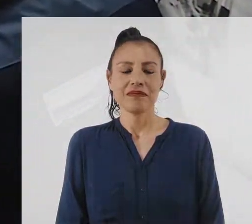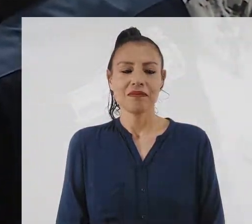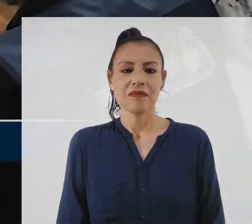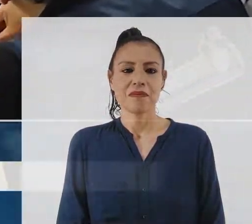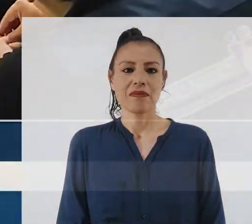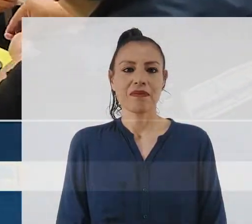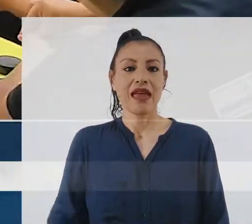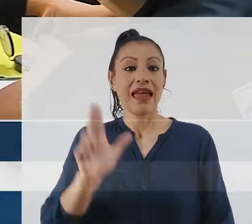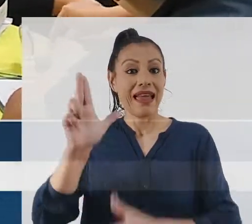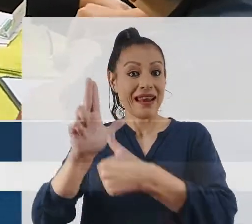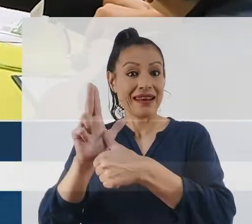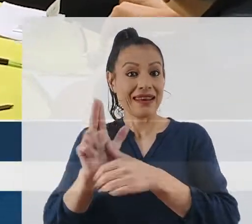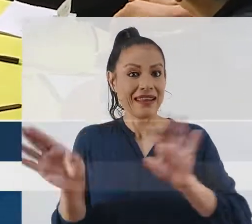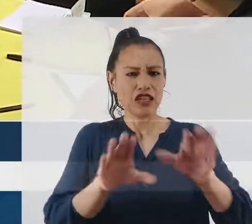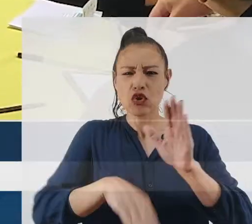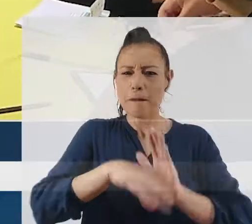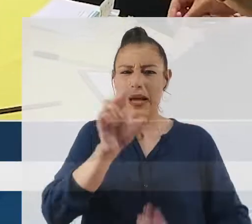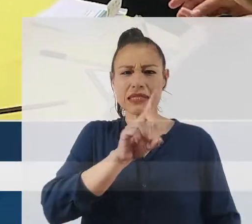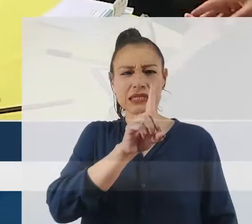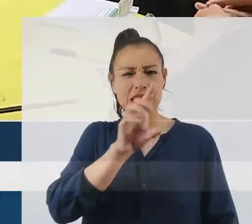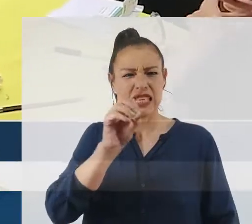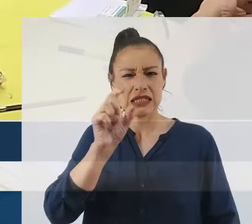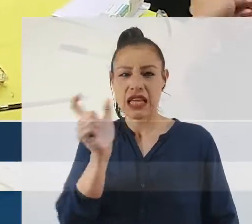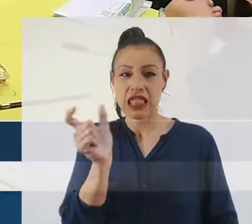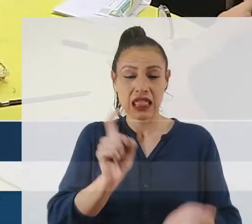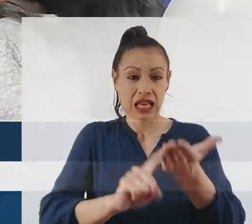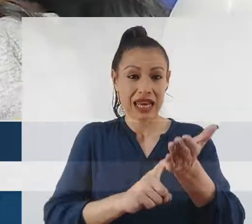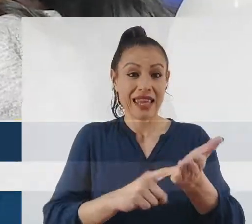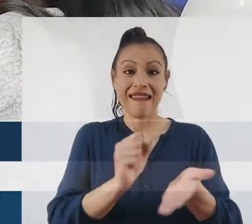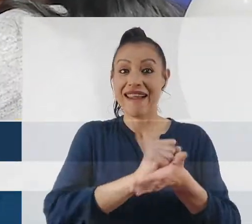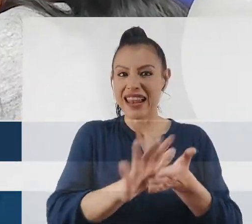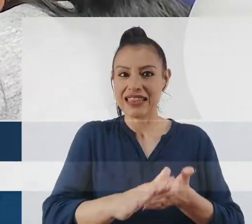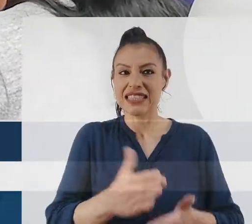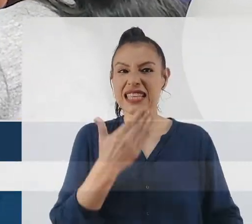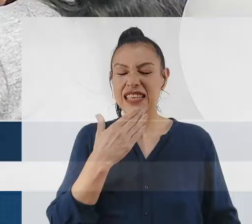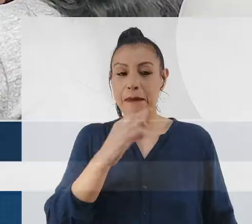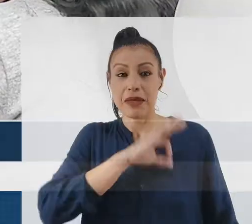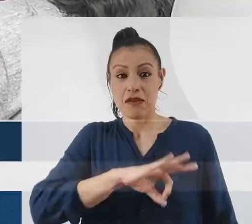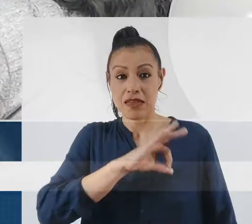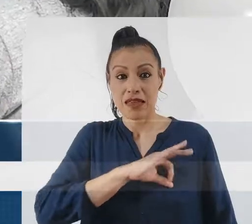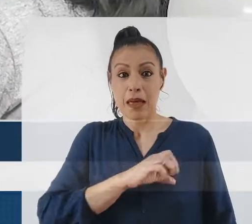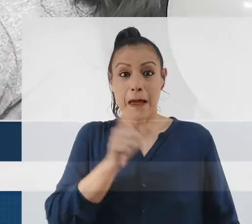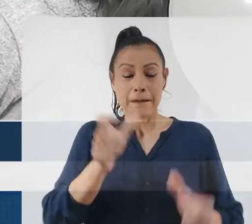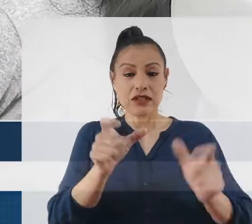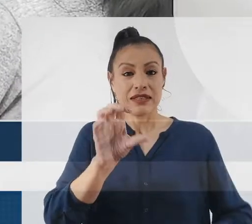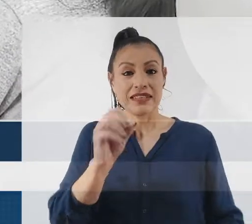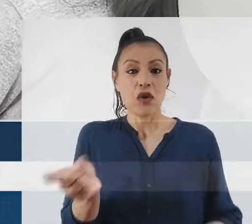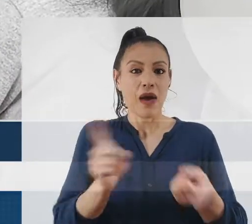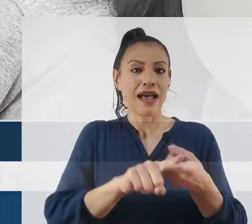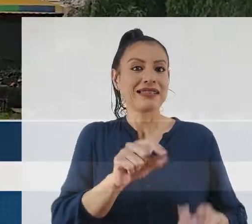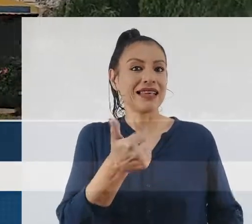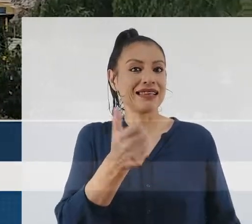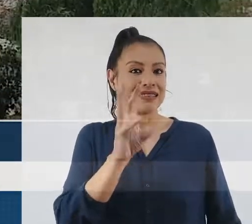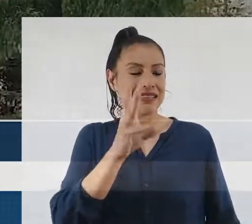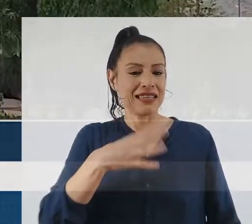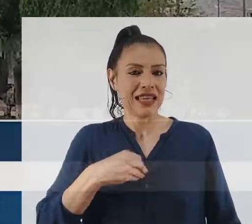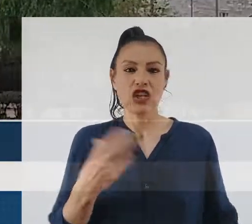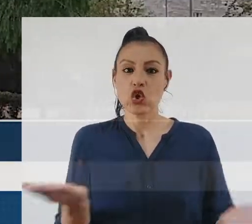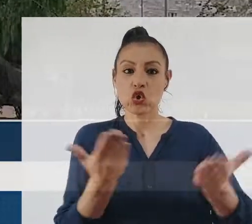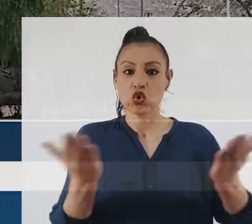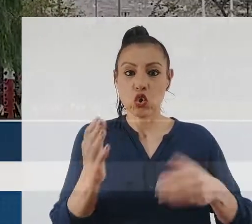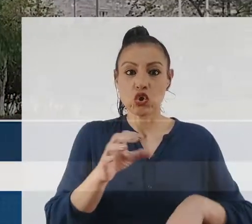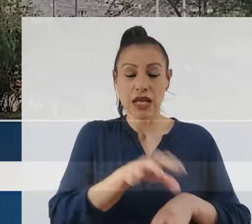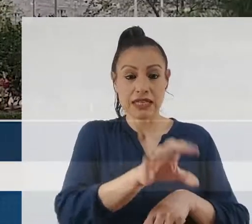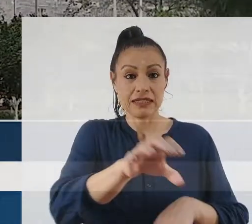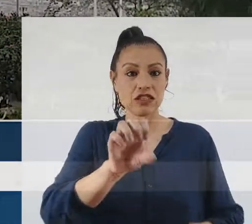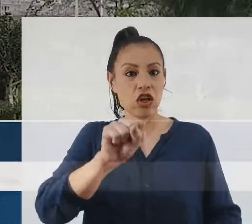El RENIEC realizó más de 100 trámites de DNI gratuito en beneficio de menores de 0 a 16 años de edad del distrito de San